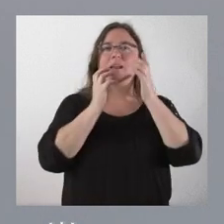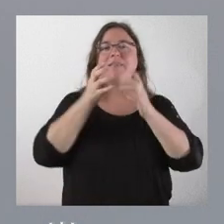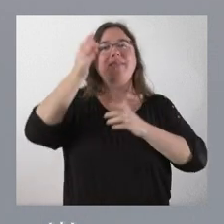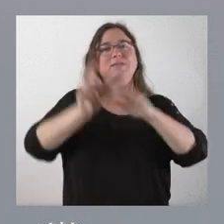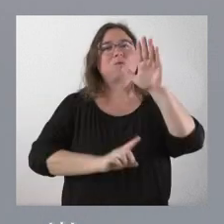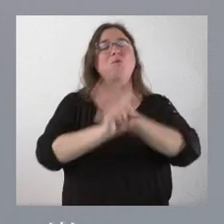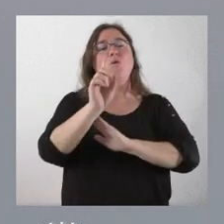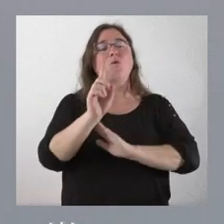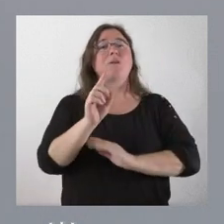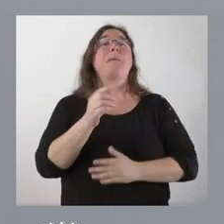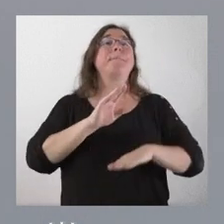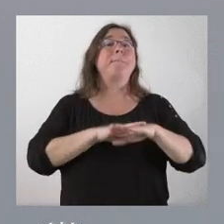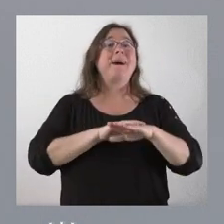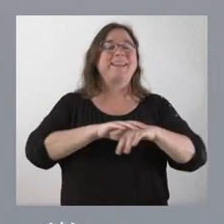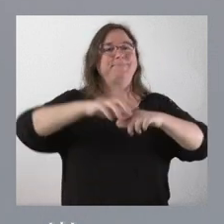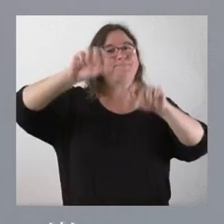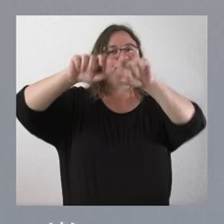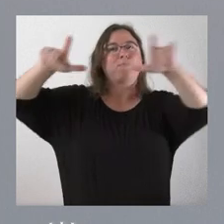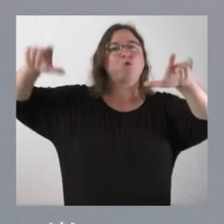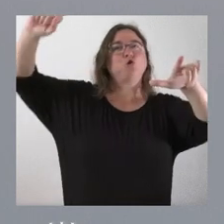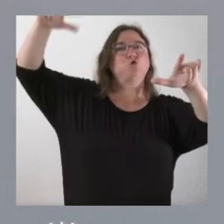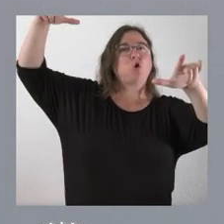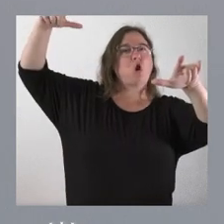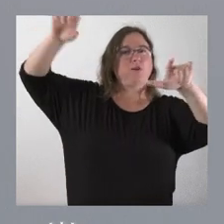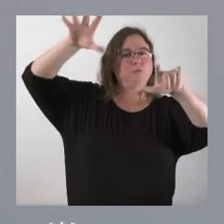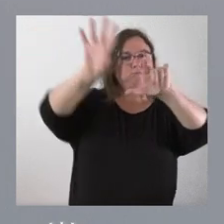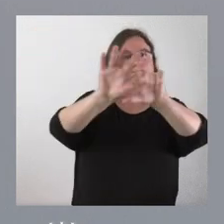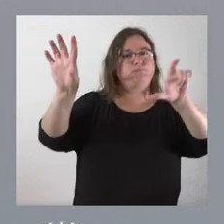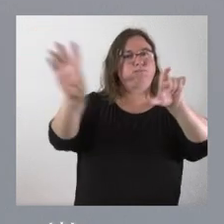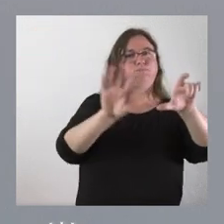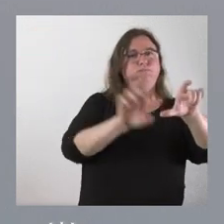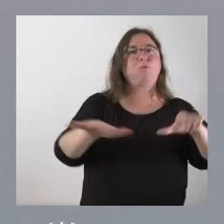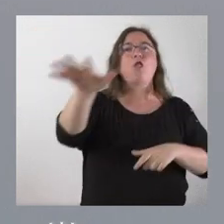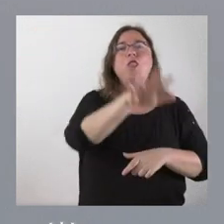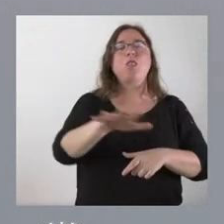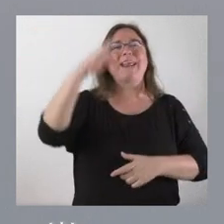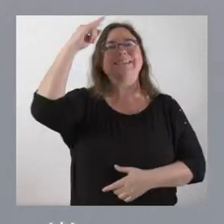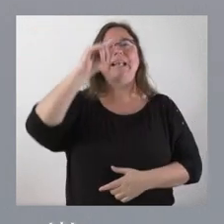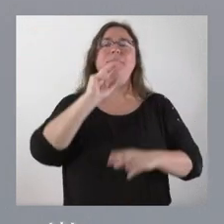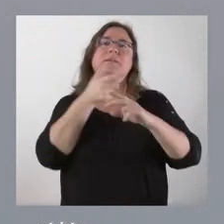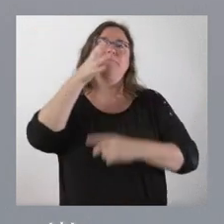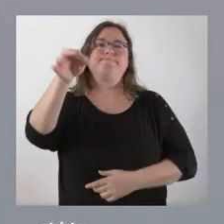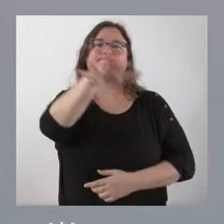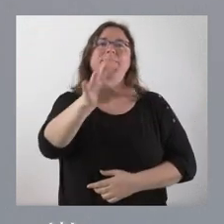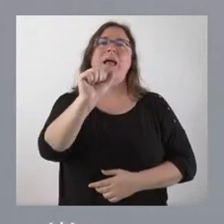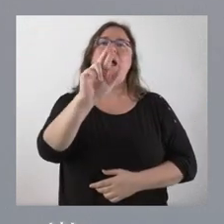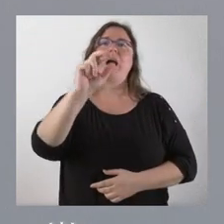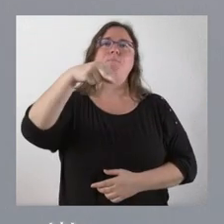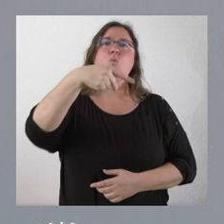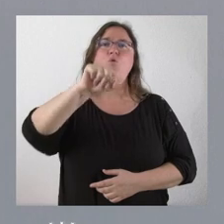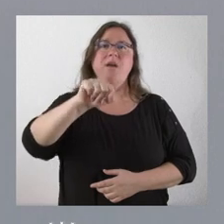instalar plantas solares fotovoltaicas en la comunidad de regantes de la Armuña, en Salamanca. Se verificarán de esto un total de 6